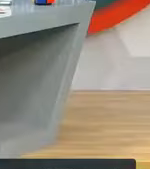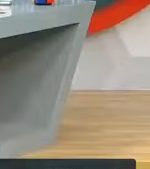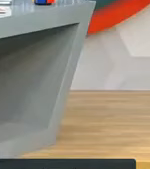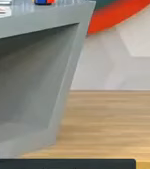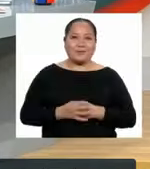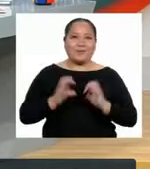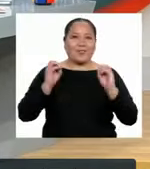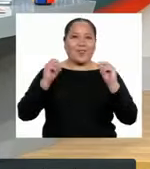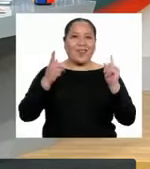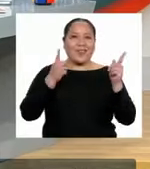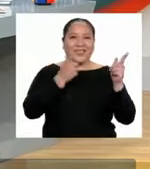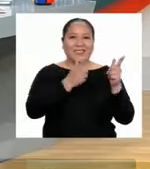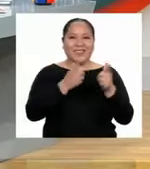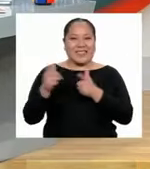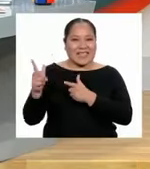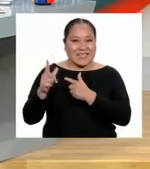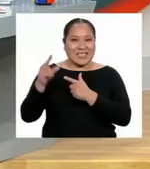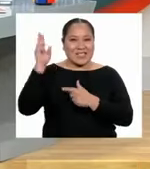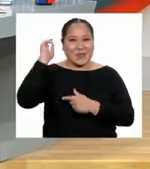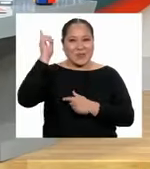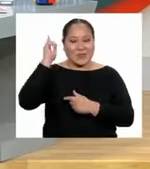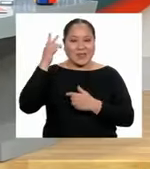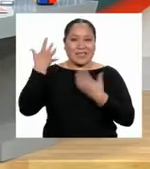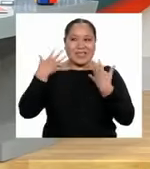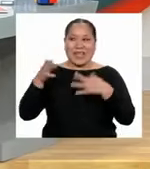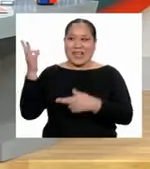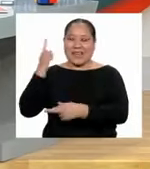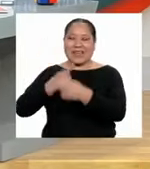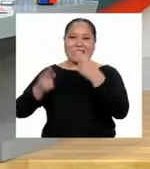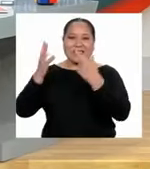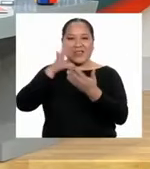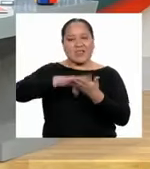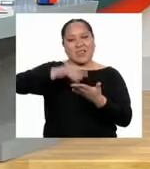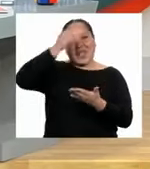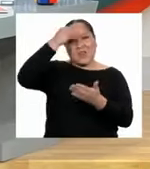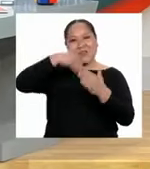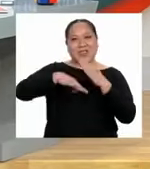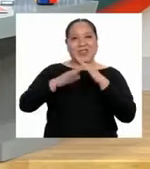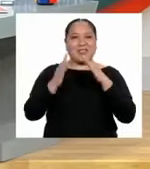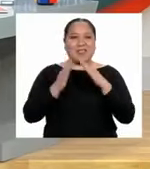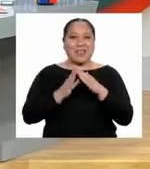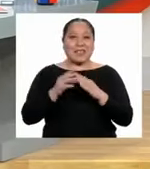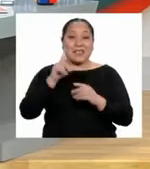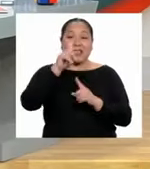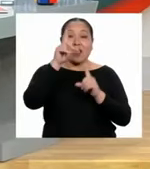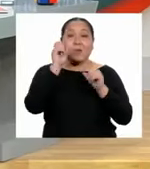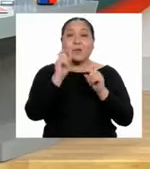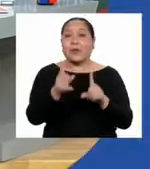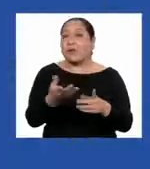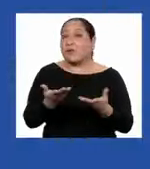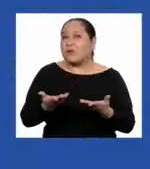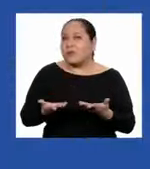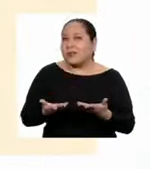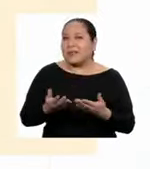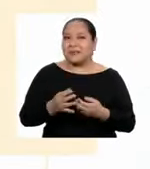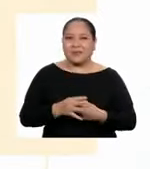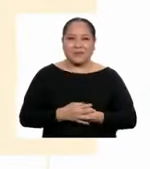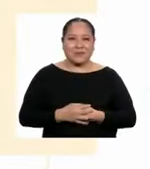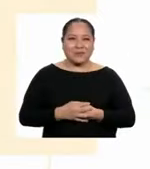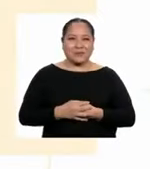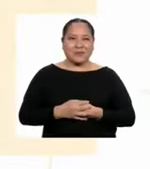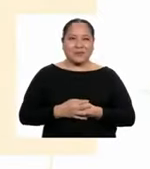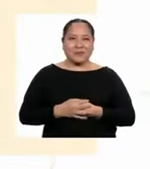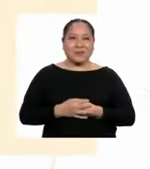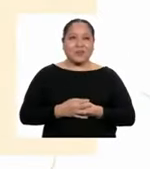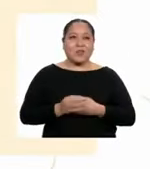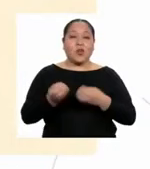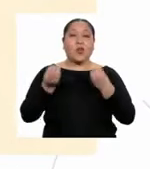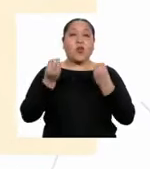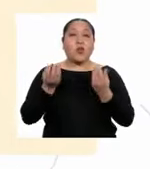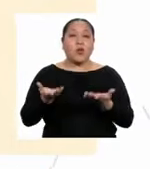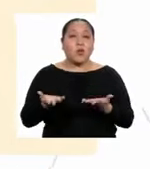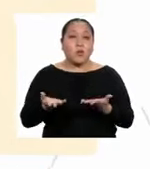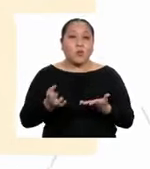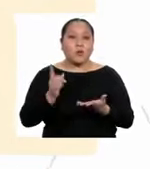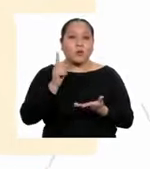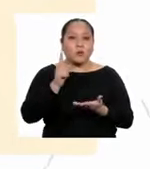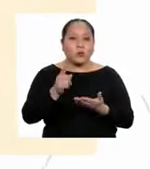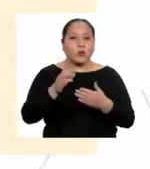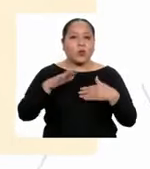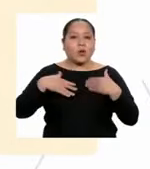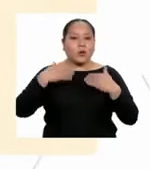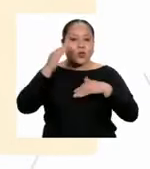¡Listo, profesora! Estamos de vuelta en Aprendo en Casa. Y la pregunta era... ¿De qué modo podemos